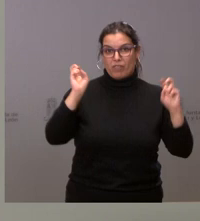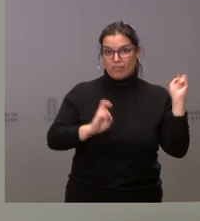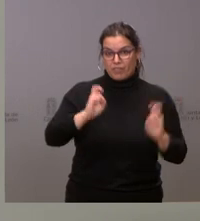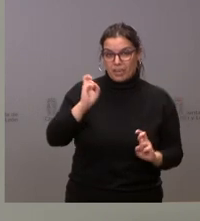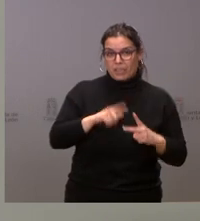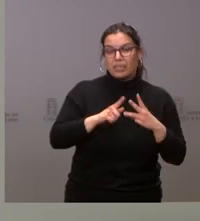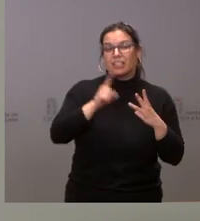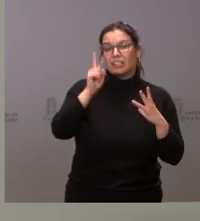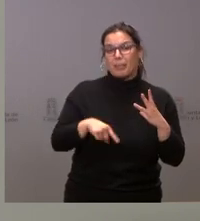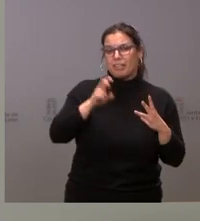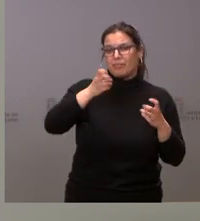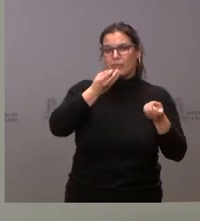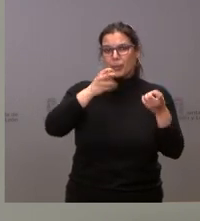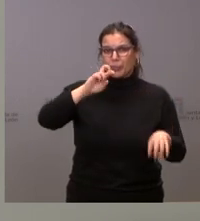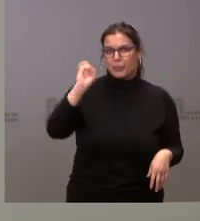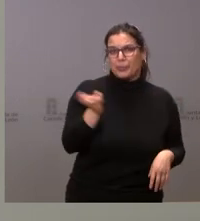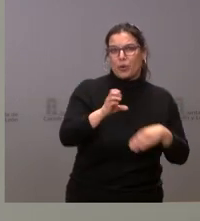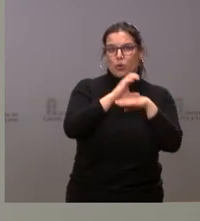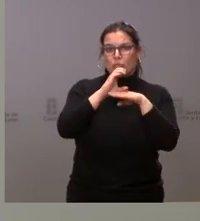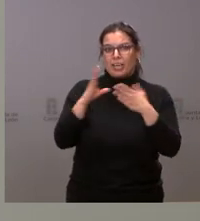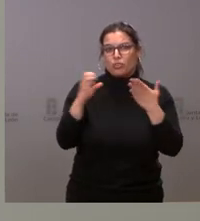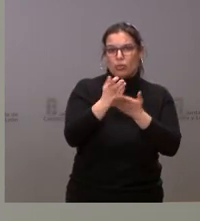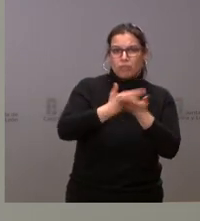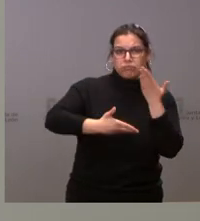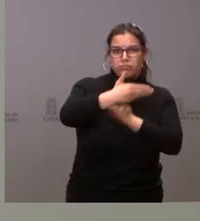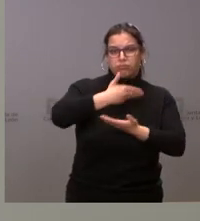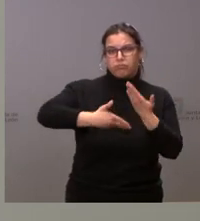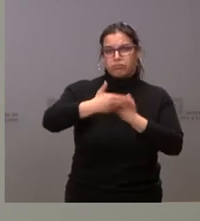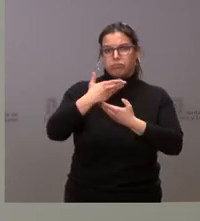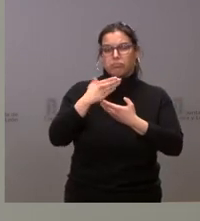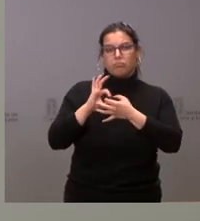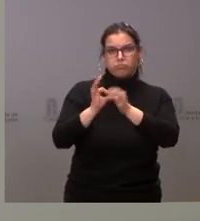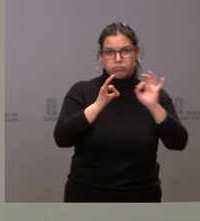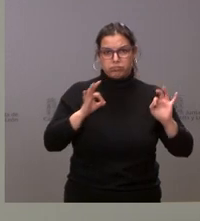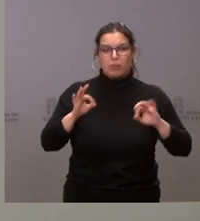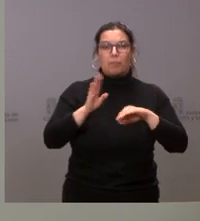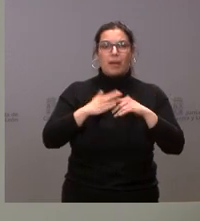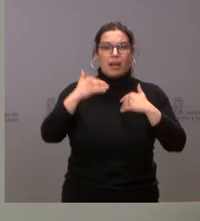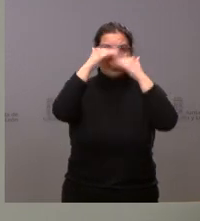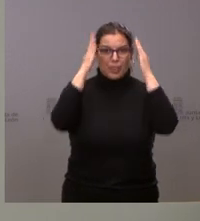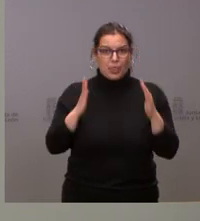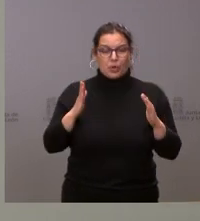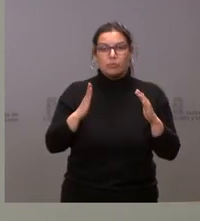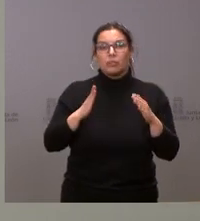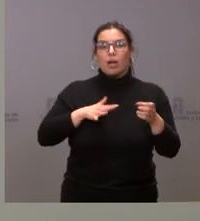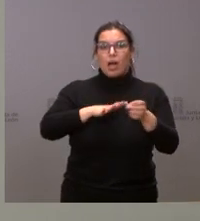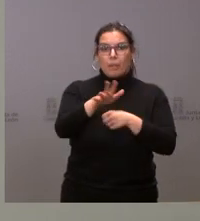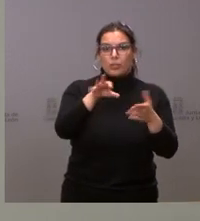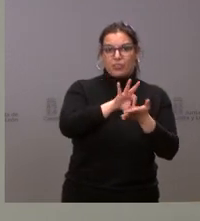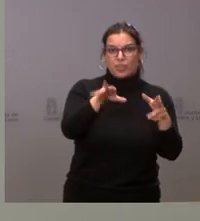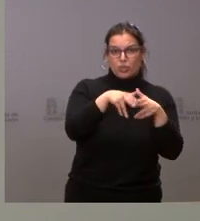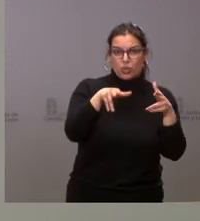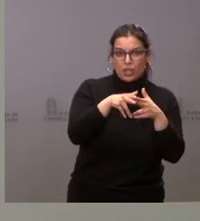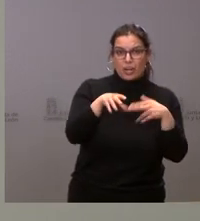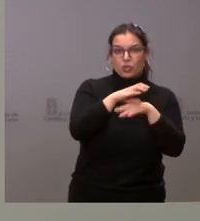información diversa de todas las consejerías que van a participar en el operativo. Hablamos en el ámbito de los servicios sociales, la